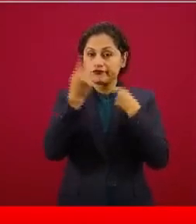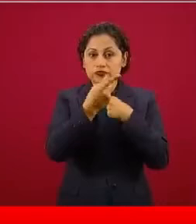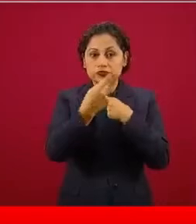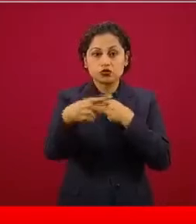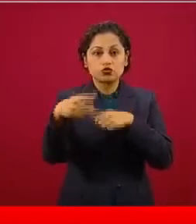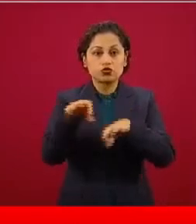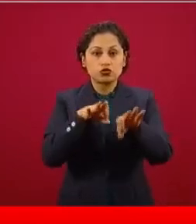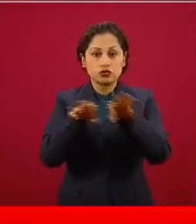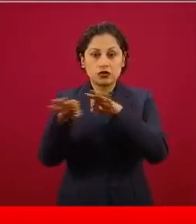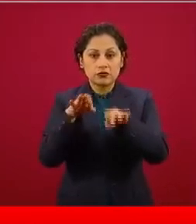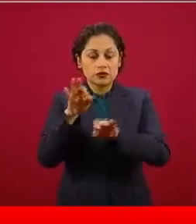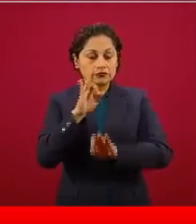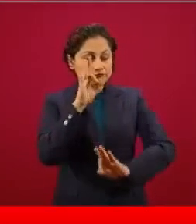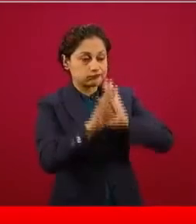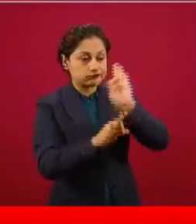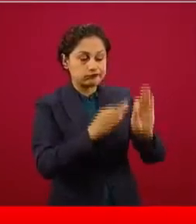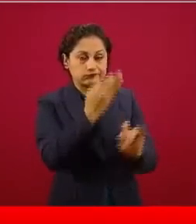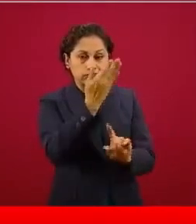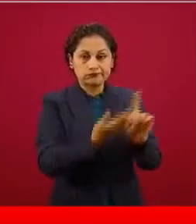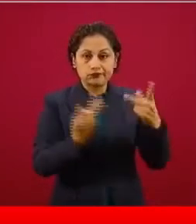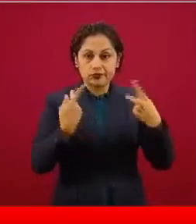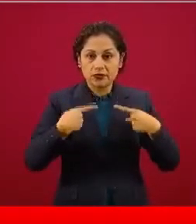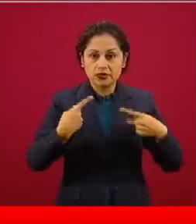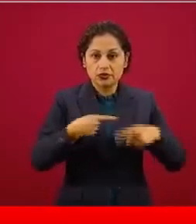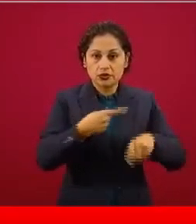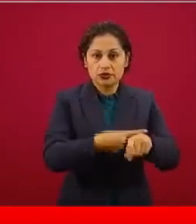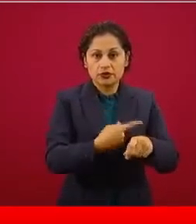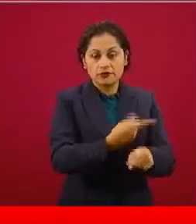ser humano enfermo en estos momentos.